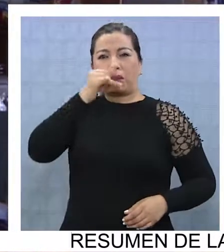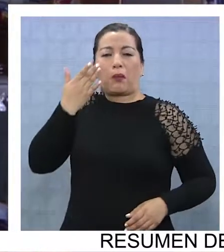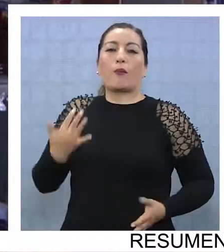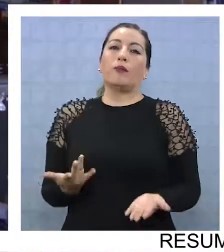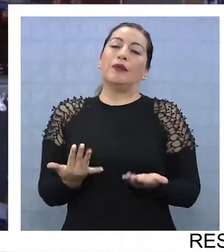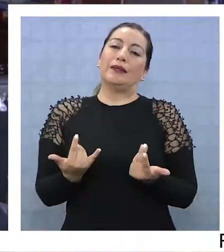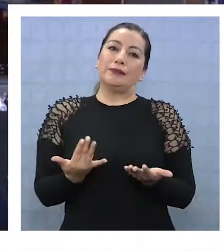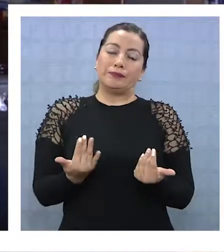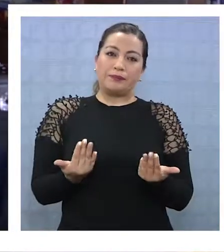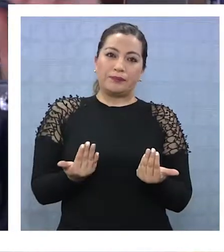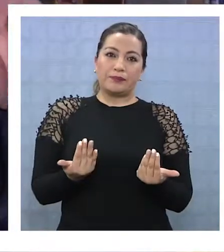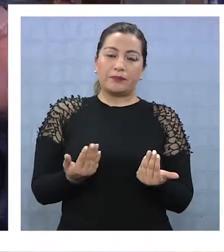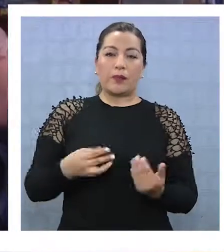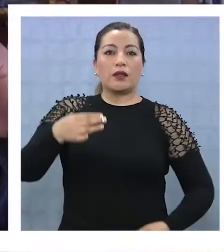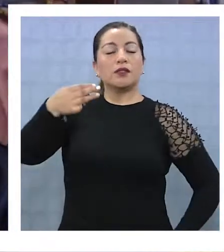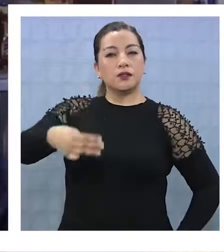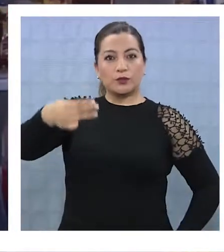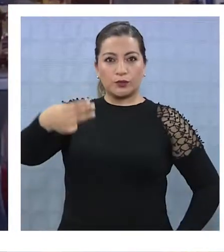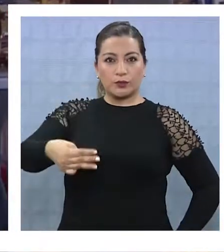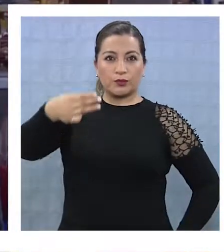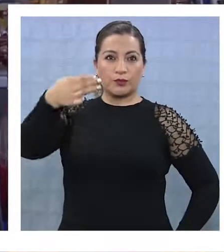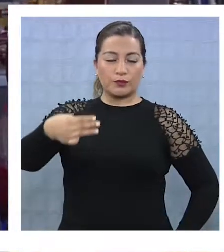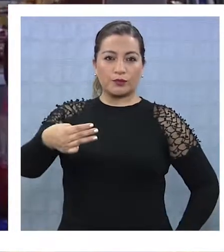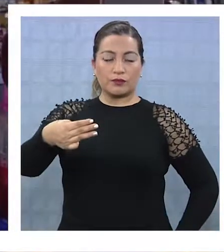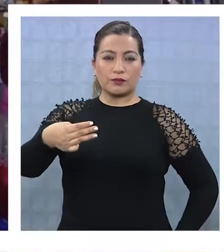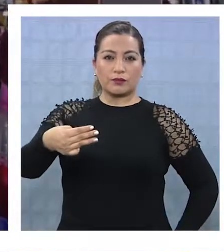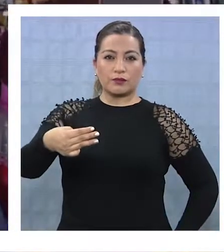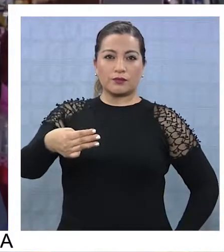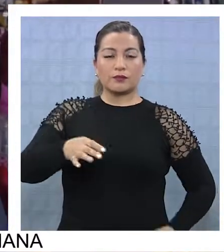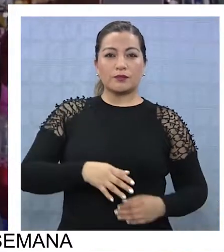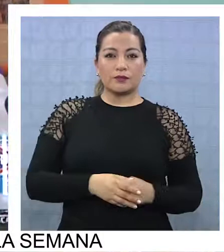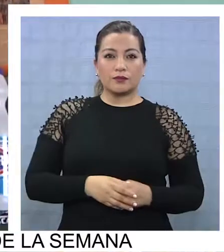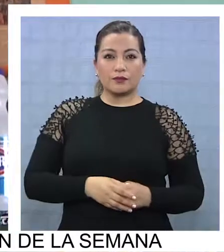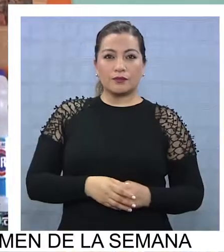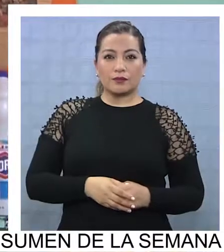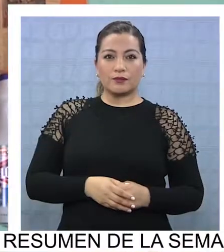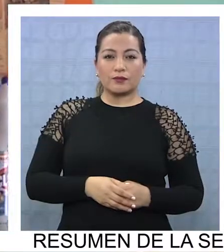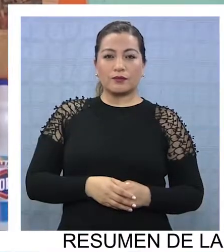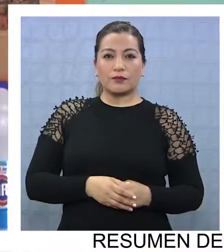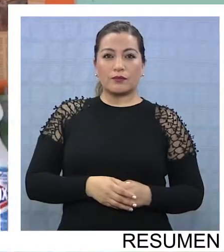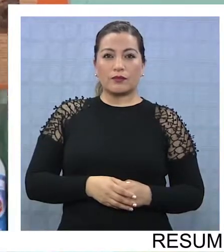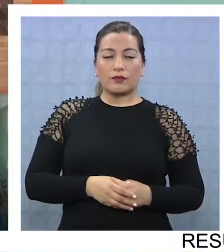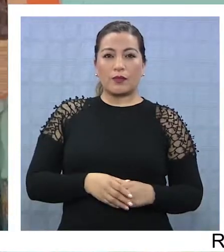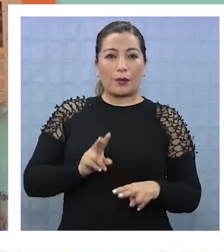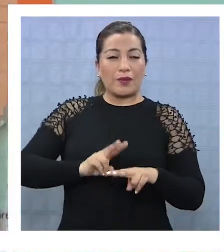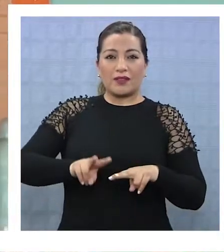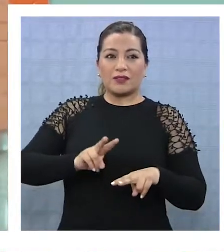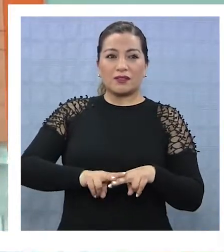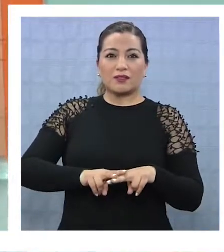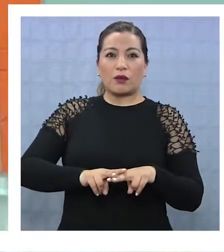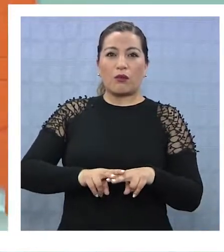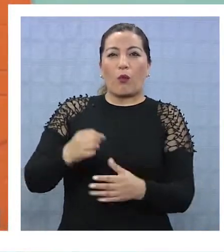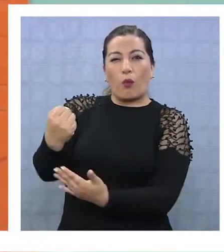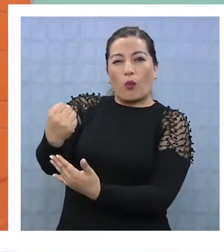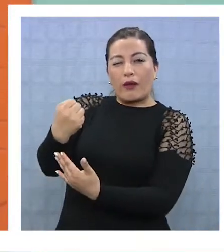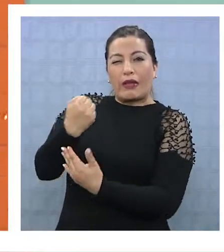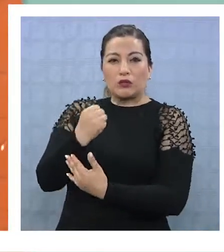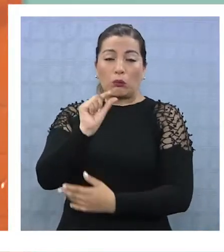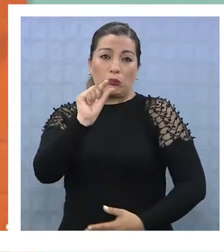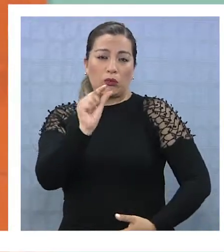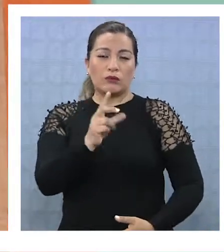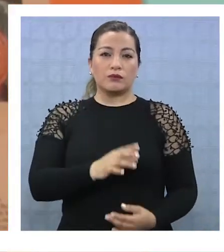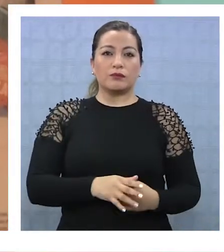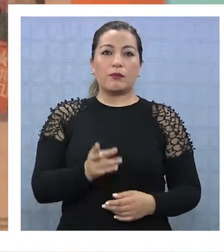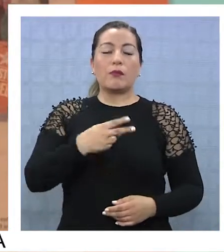Y hemos esperado mucho tiempo para que la municipalidad lo dé un porvenir, una